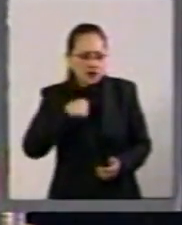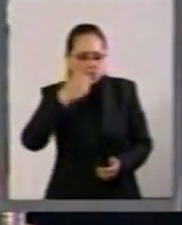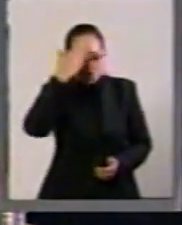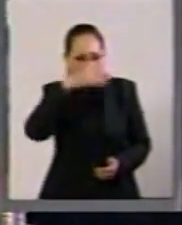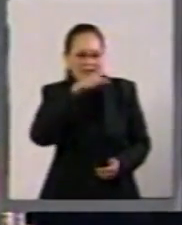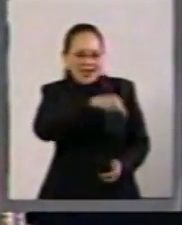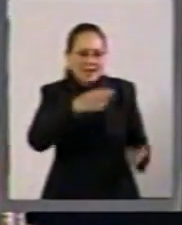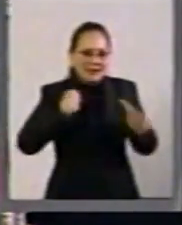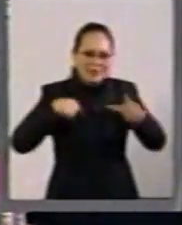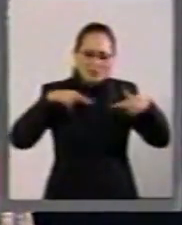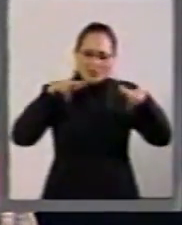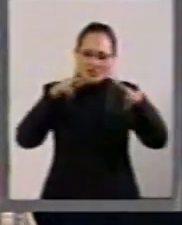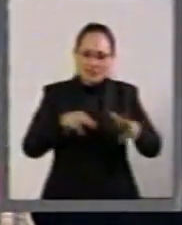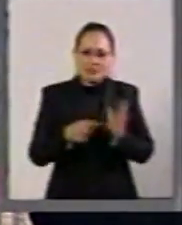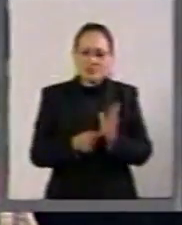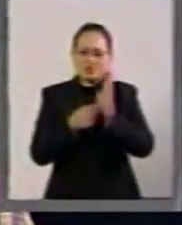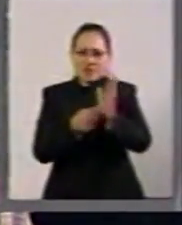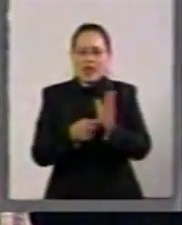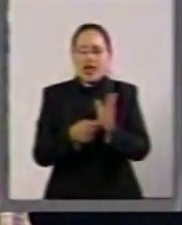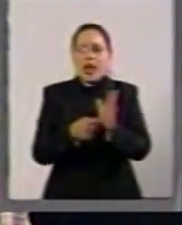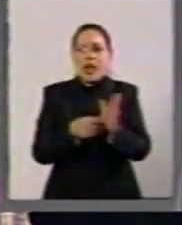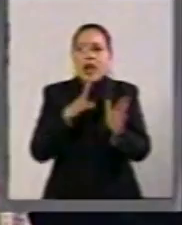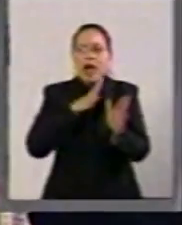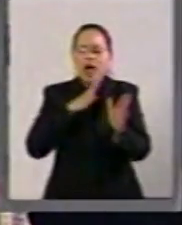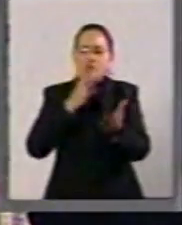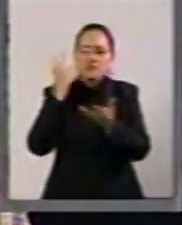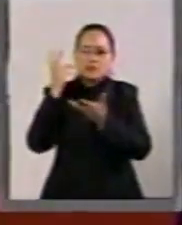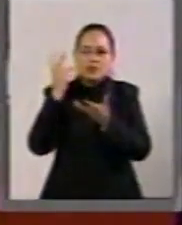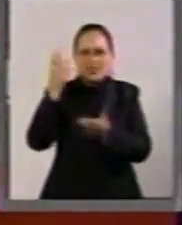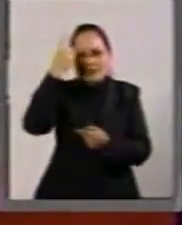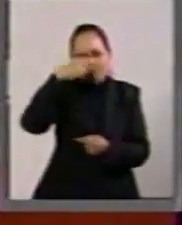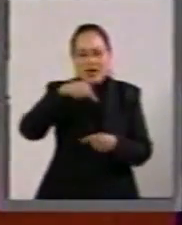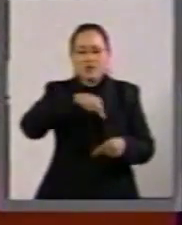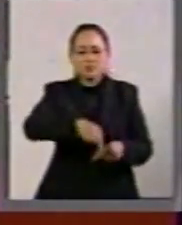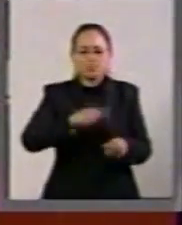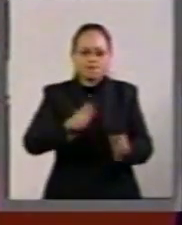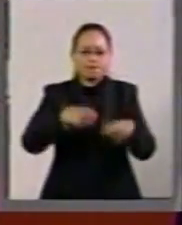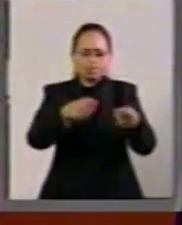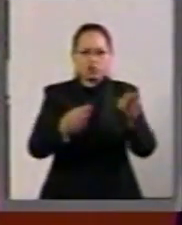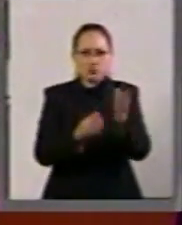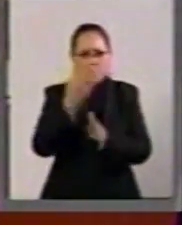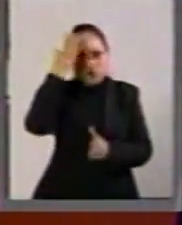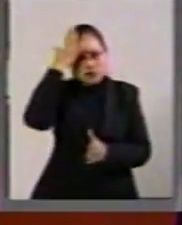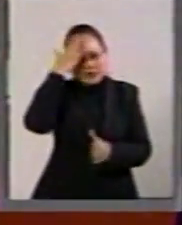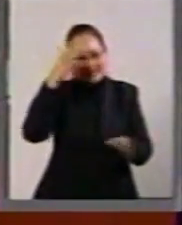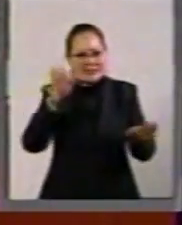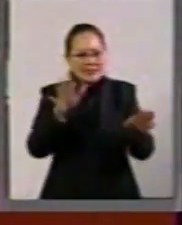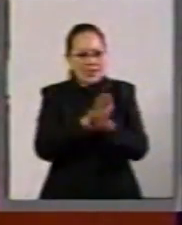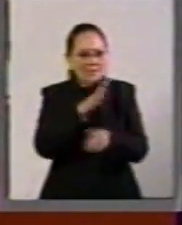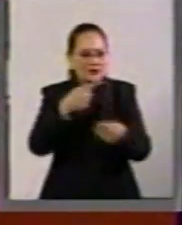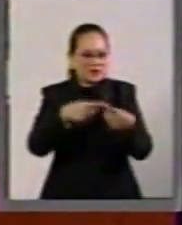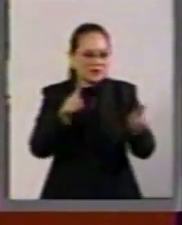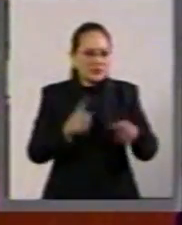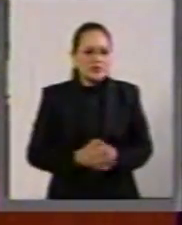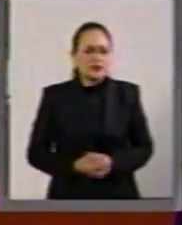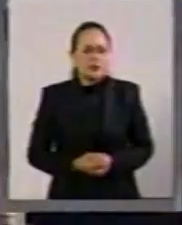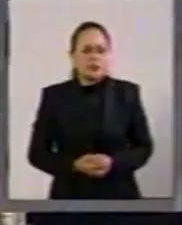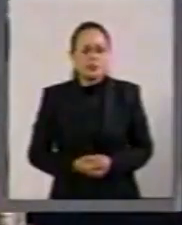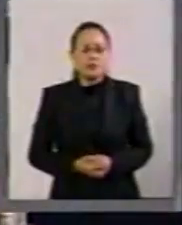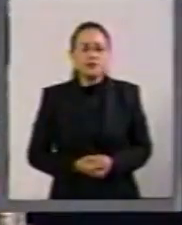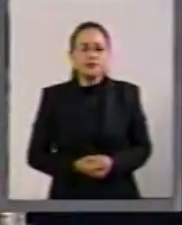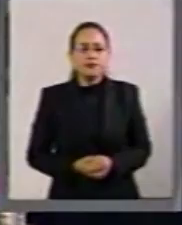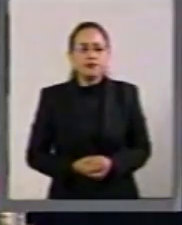él representa una esperanza de un liderazgo que pueda hacer las cosas de manera diferente. Me siento